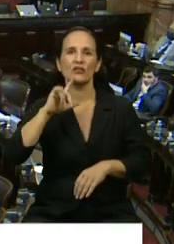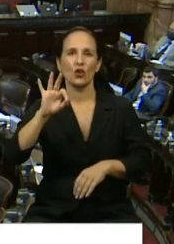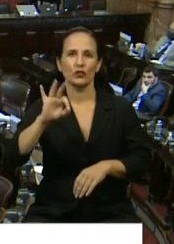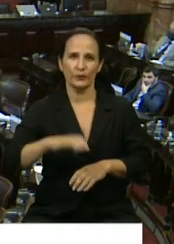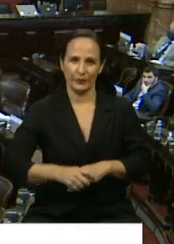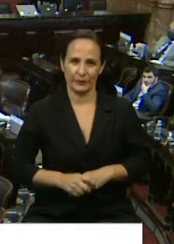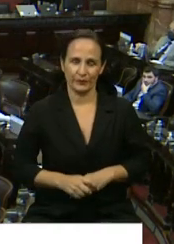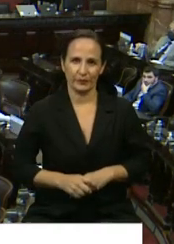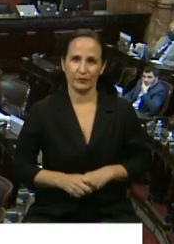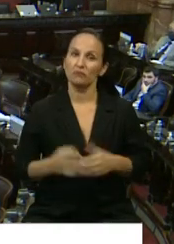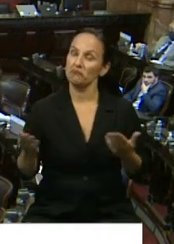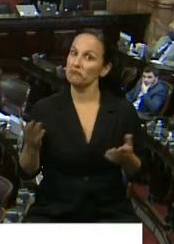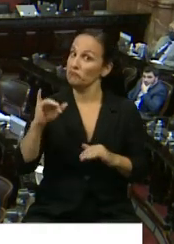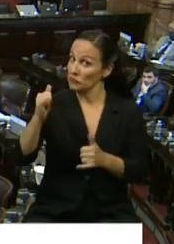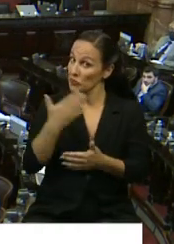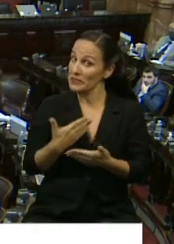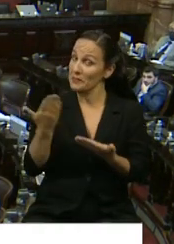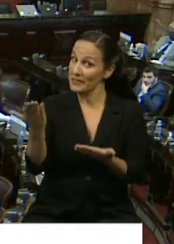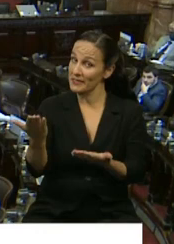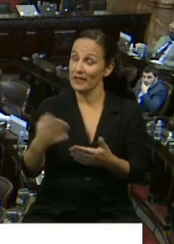Sí, señor Presidente.